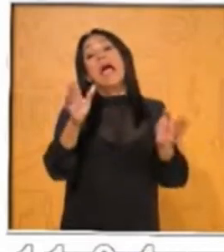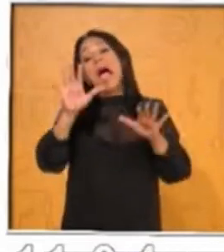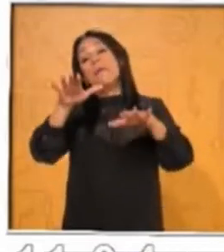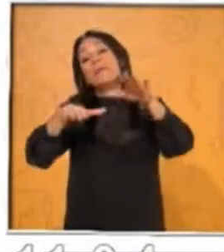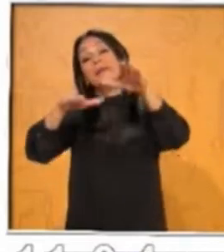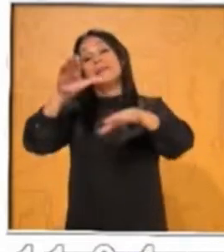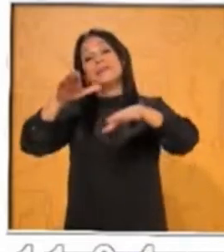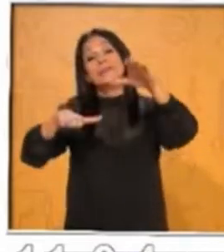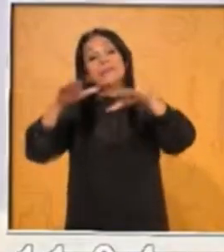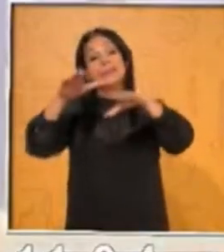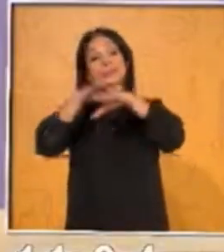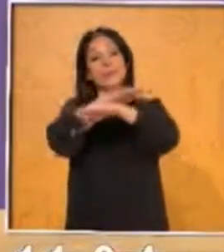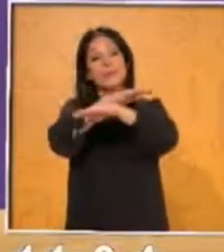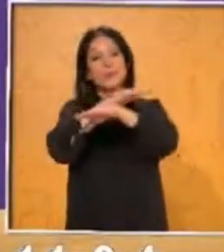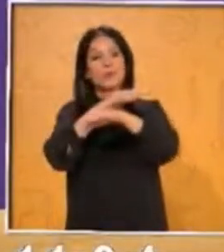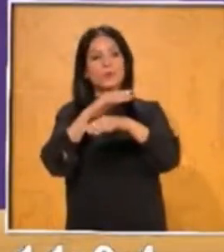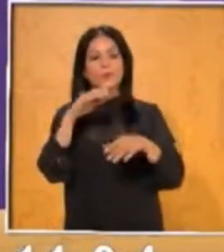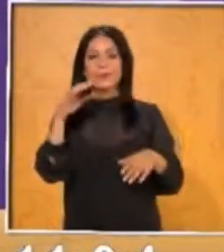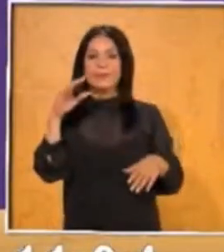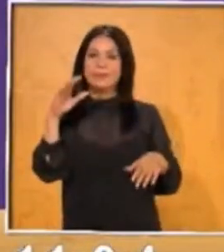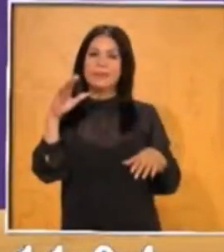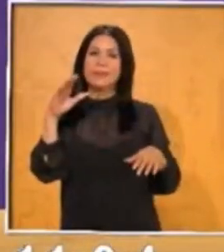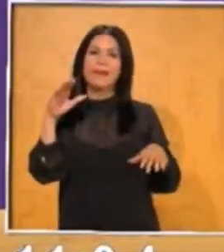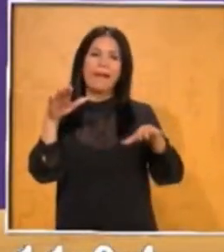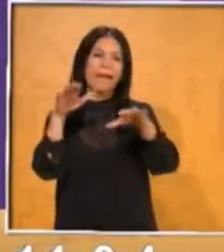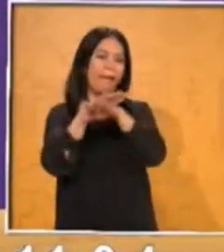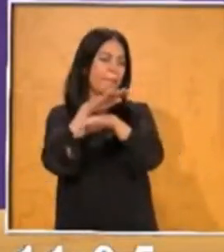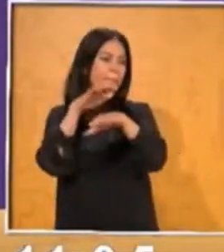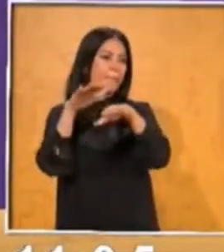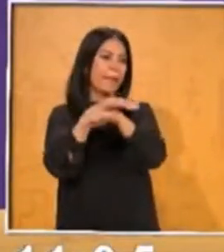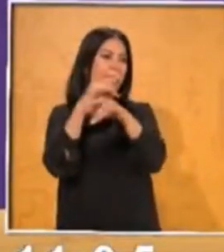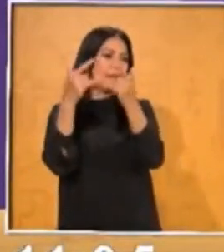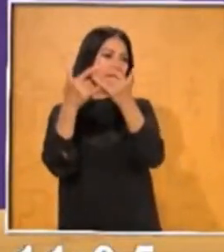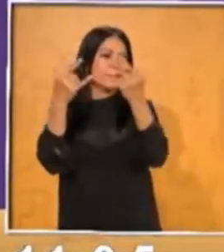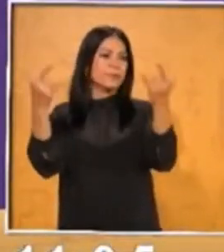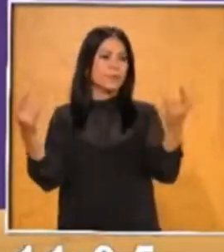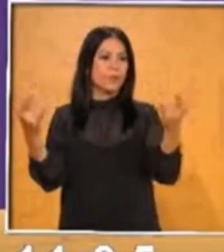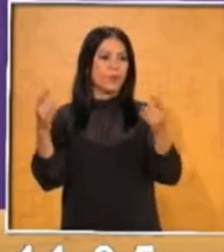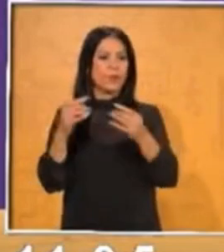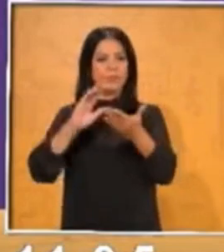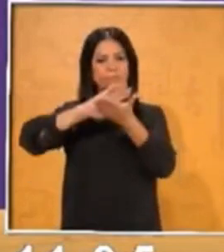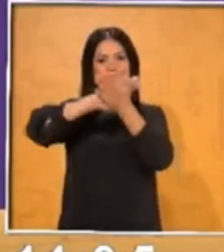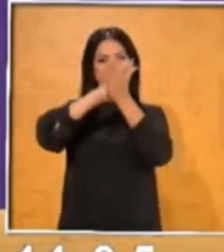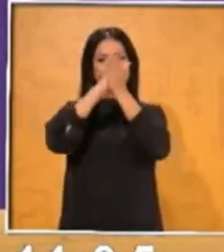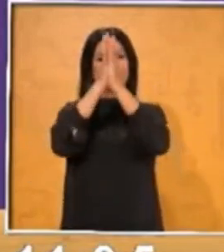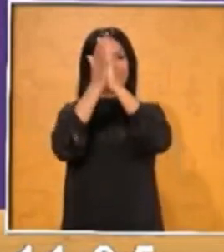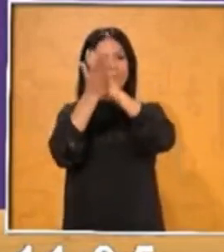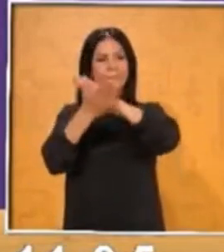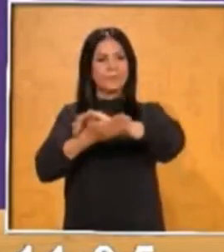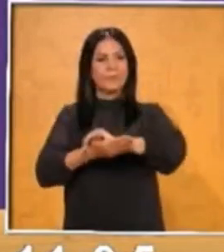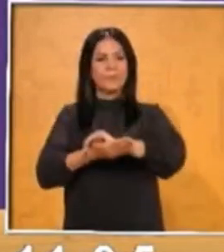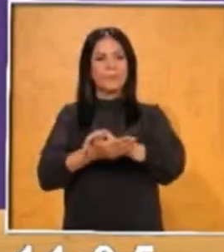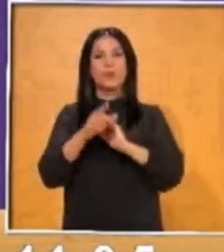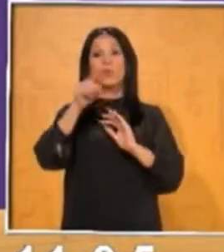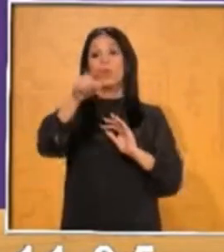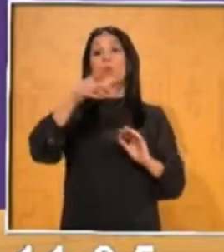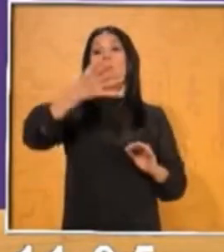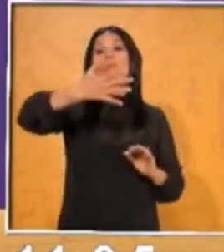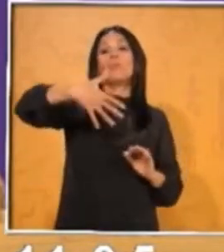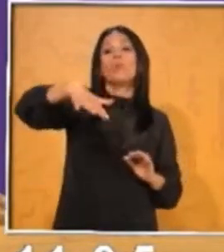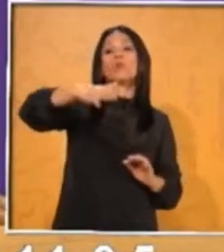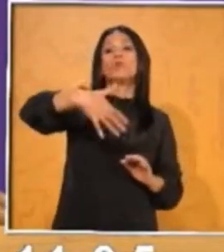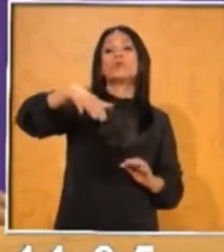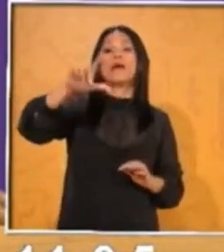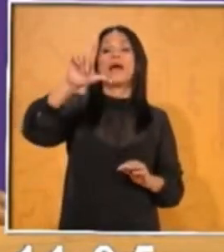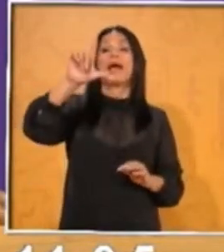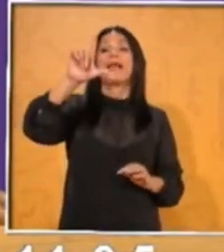en internet, si tienes ahí computadora en casa o un celular con acceso a internet, puedes buscar la leyenda de la Llorona o bien pedirle a